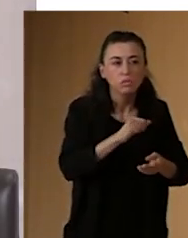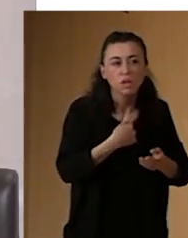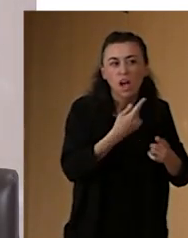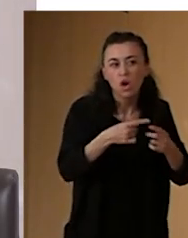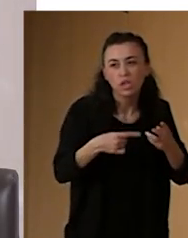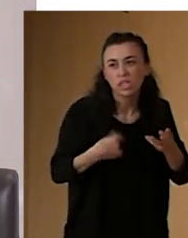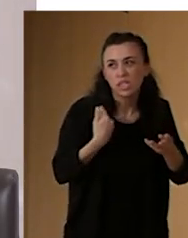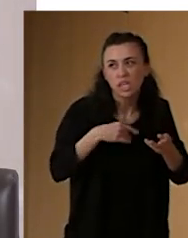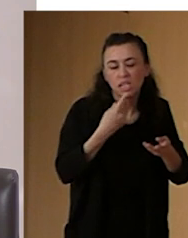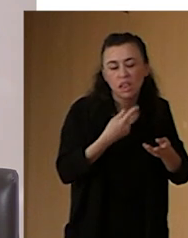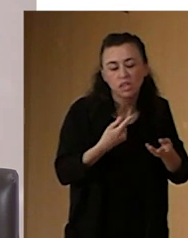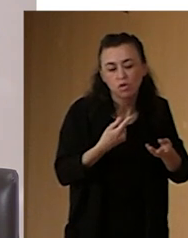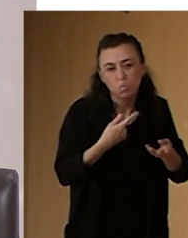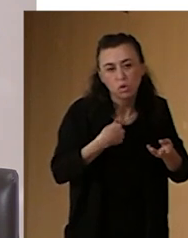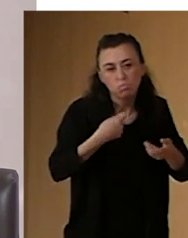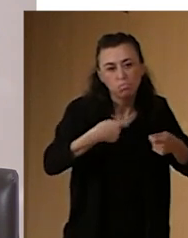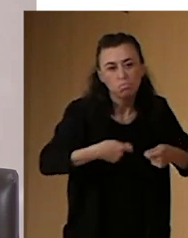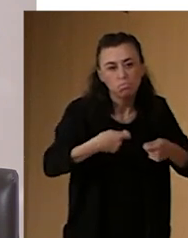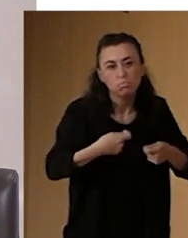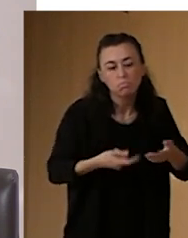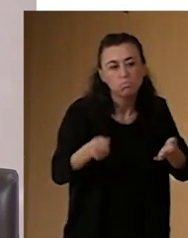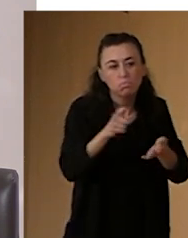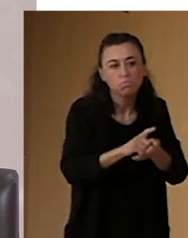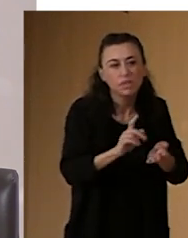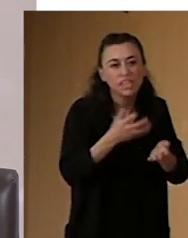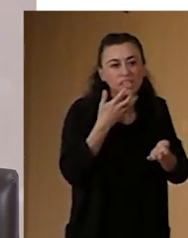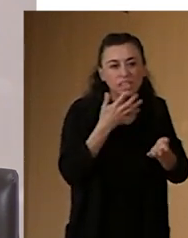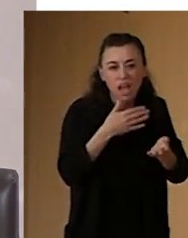y cualquier cosa estoy a vuestra disposición.